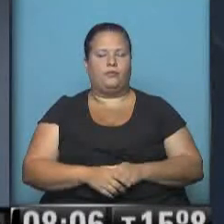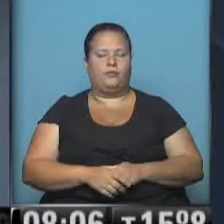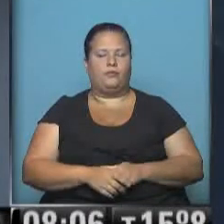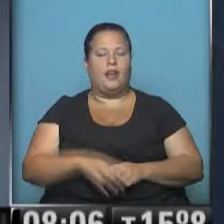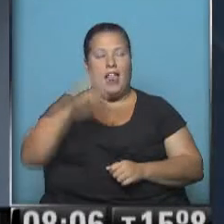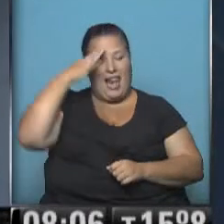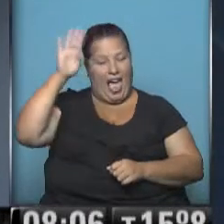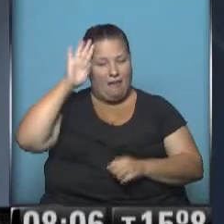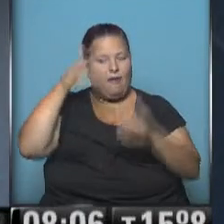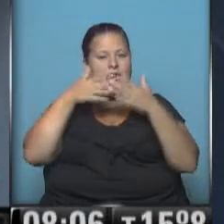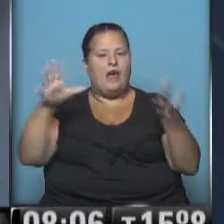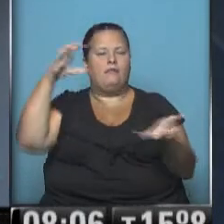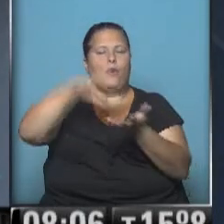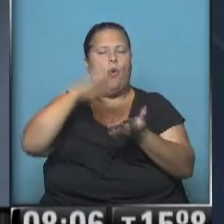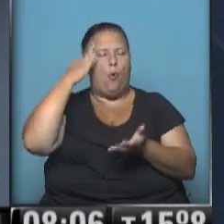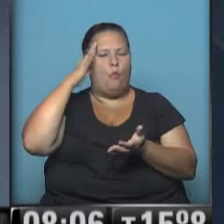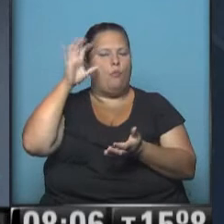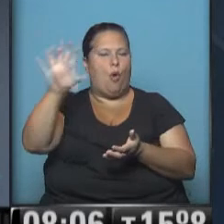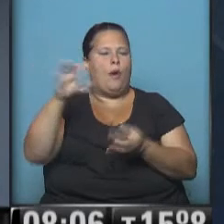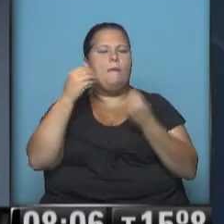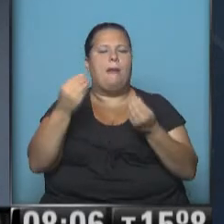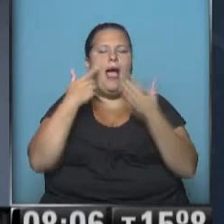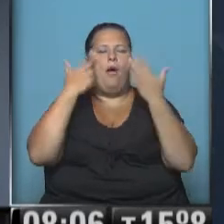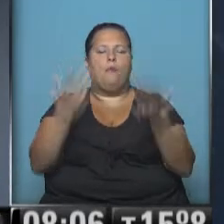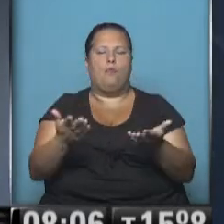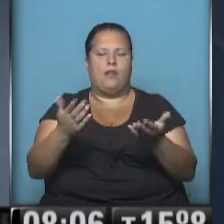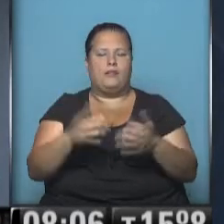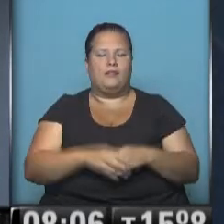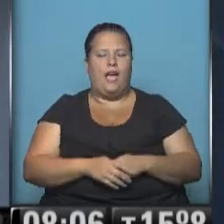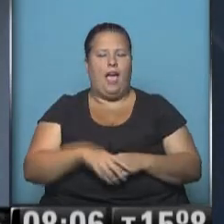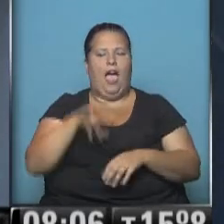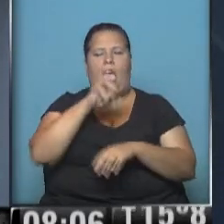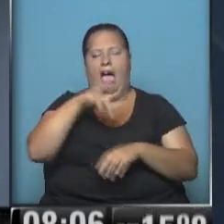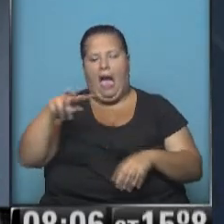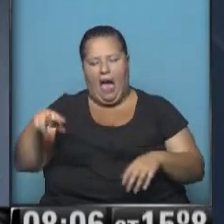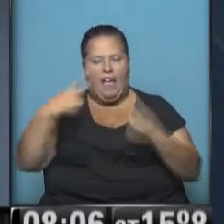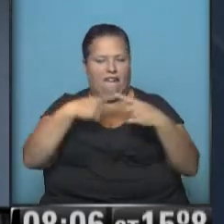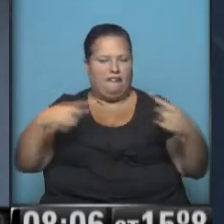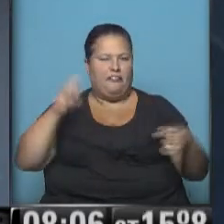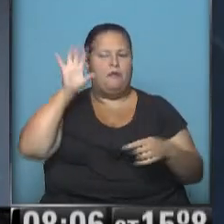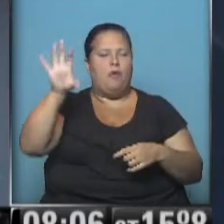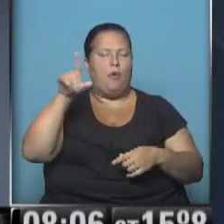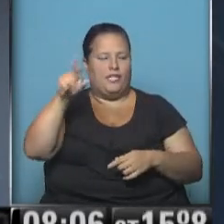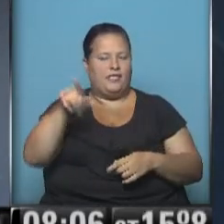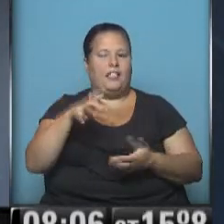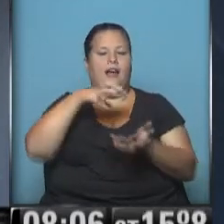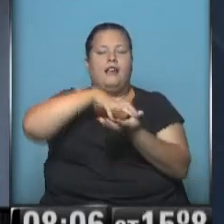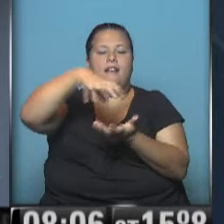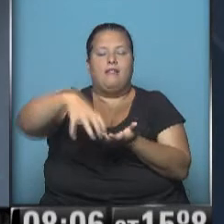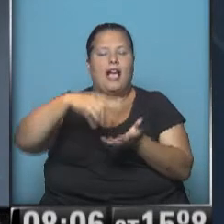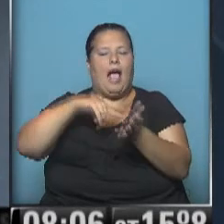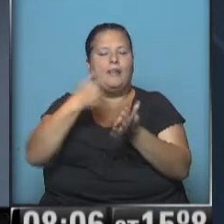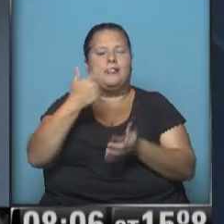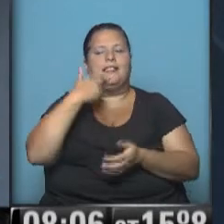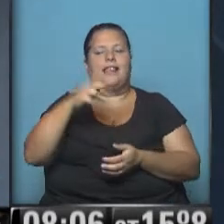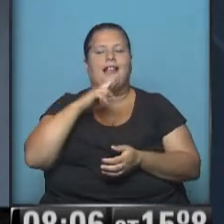En La Pampa se inauguró el Centro Cultural Provincial destinado a la presentación de expresiones artísticas de la provincia. Su sede es en la